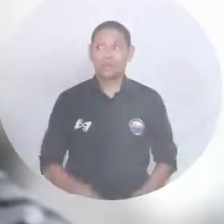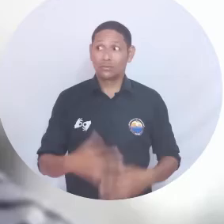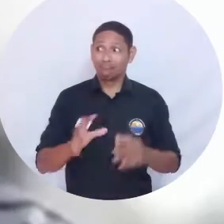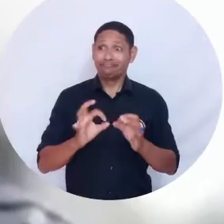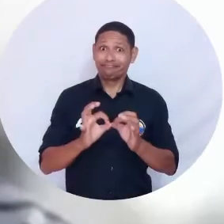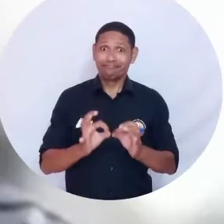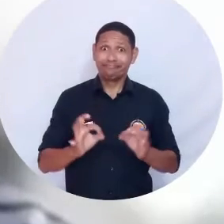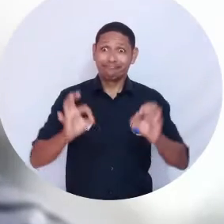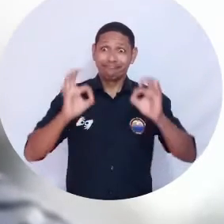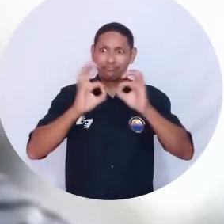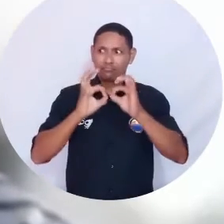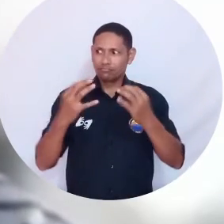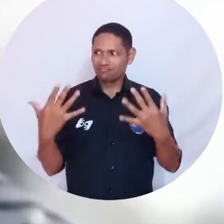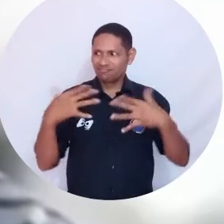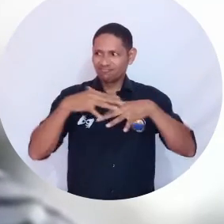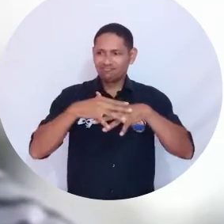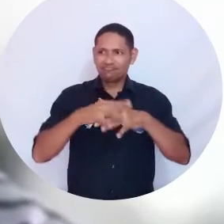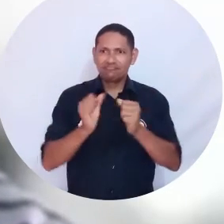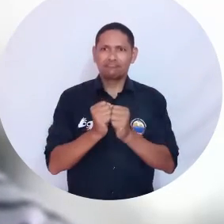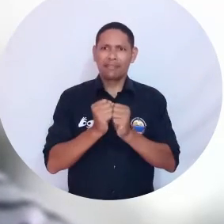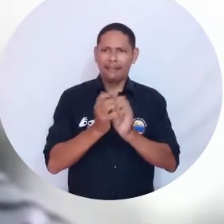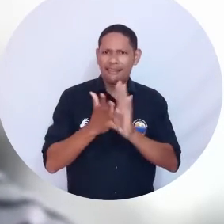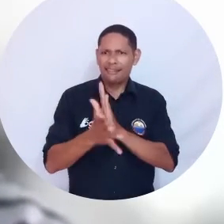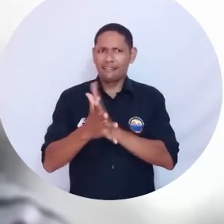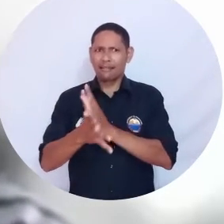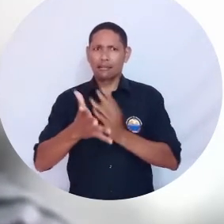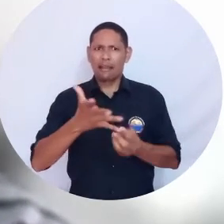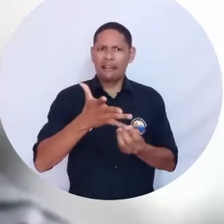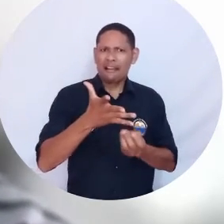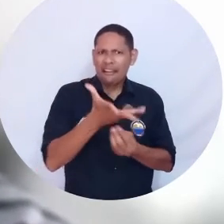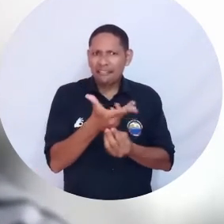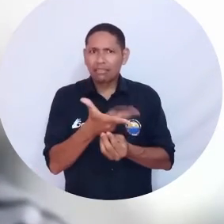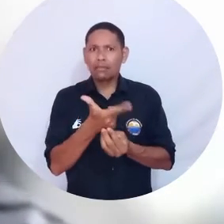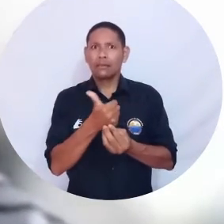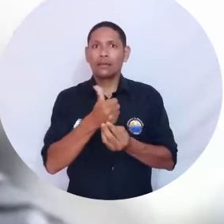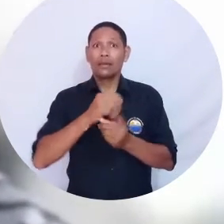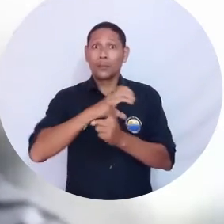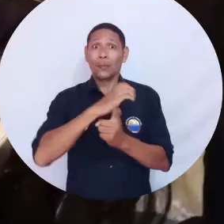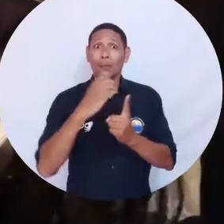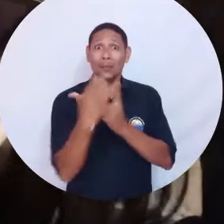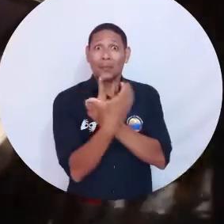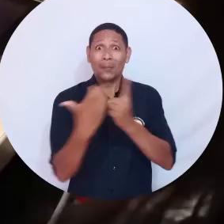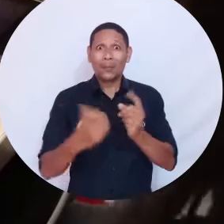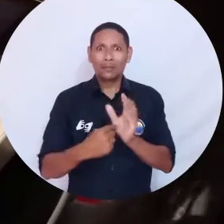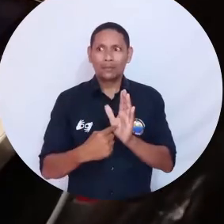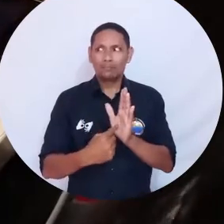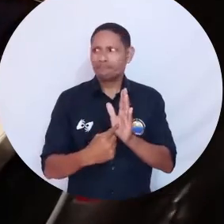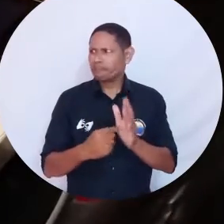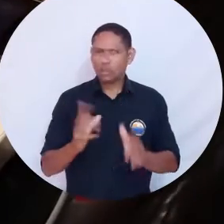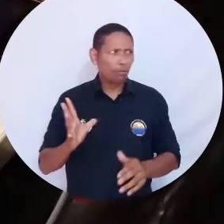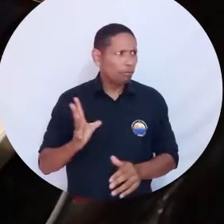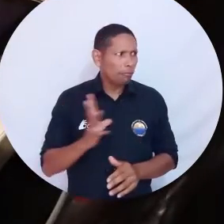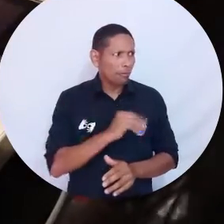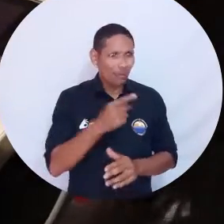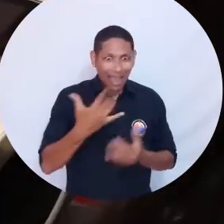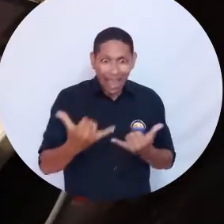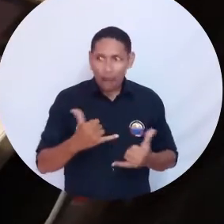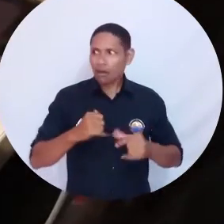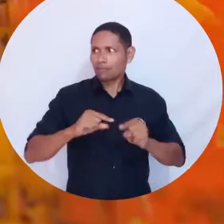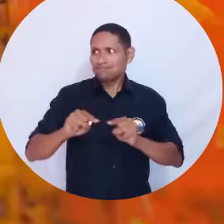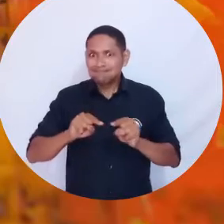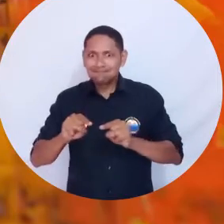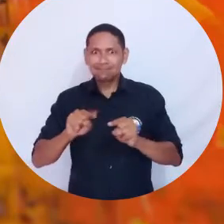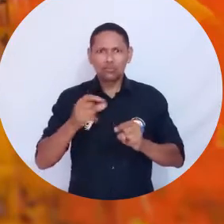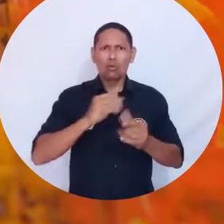Celebrar este encuentro de la palabra, del arte, de la cultura y ese ha sido el espíritu de este